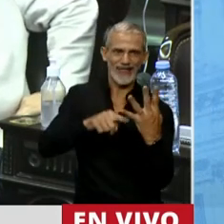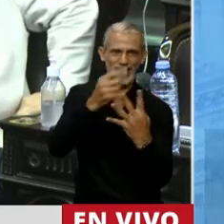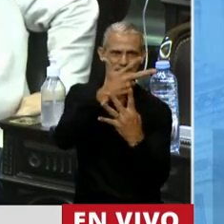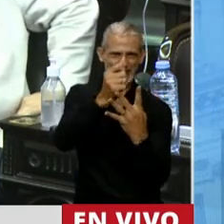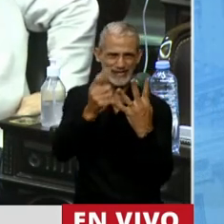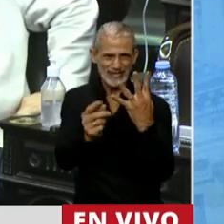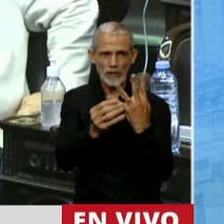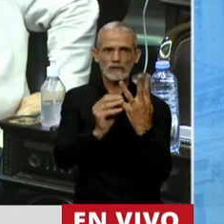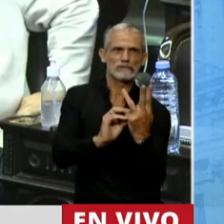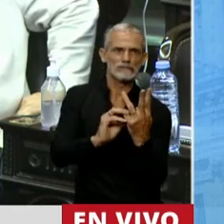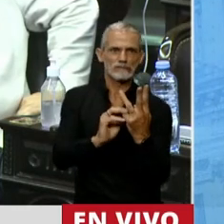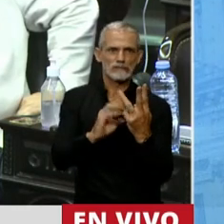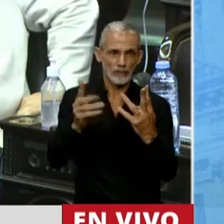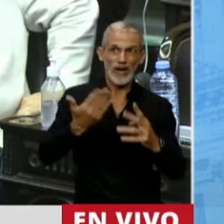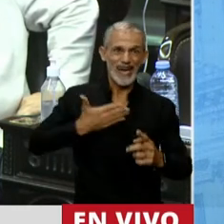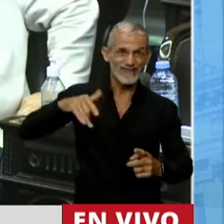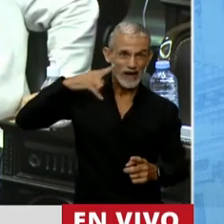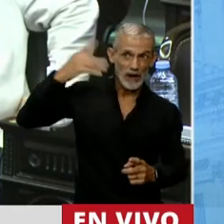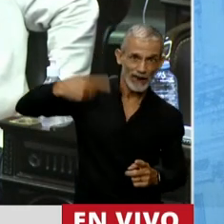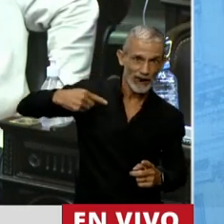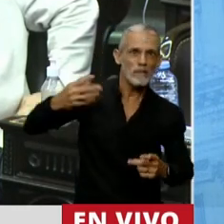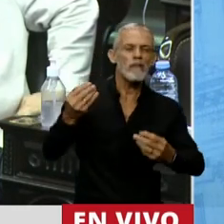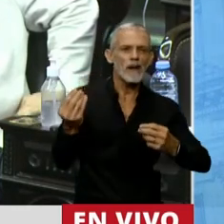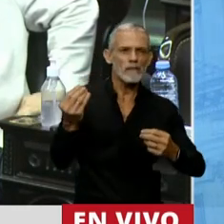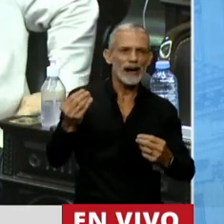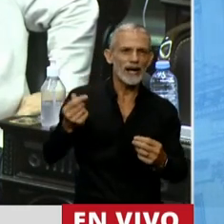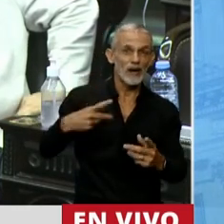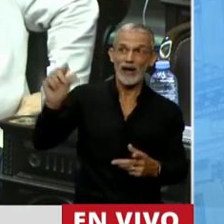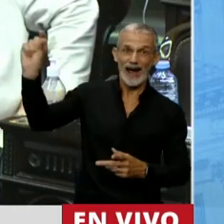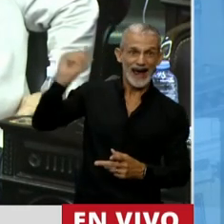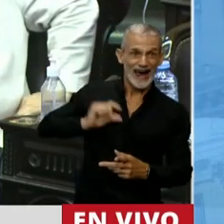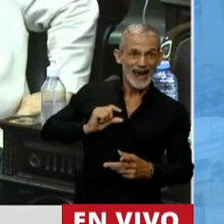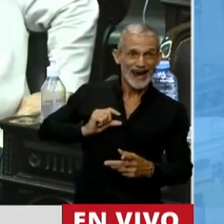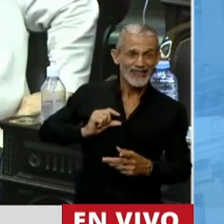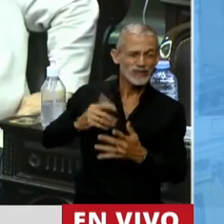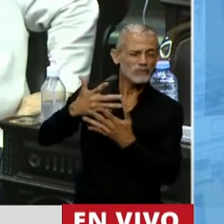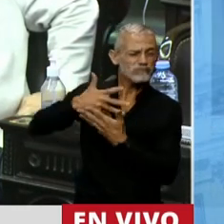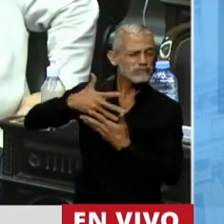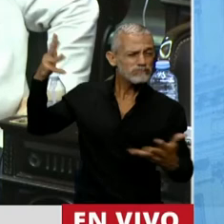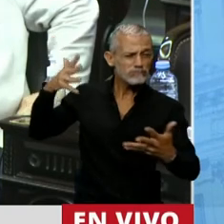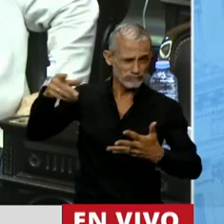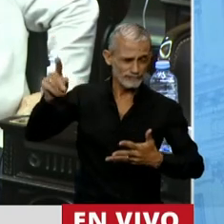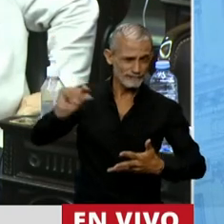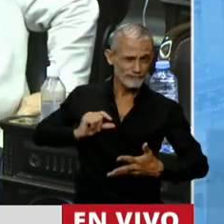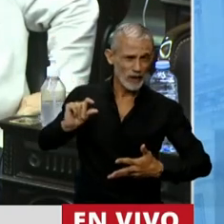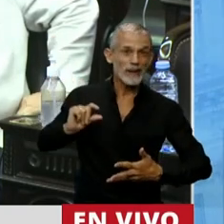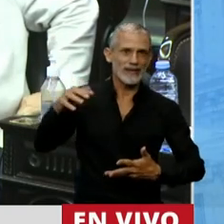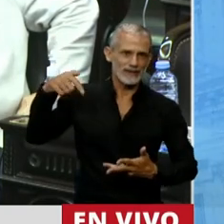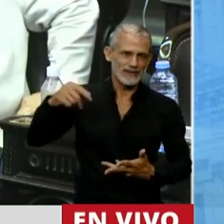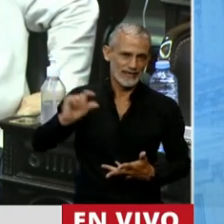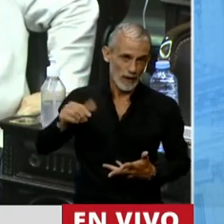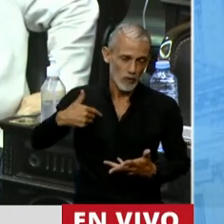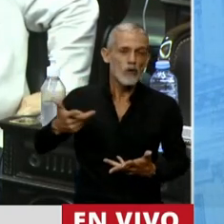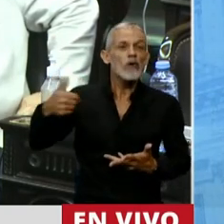anterior gobierno correr atrás del Fondo Monetario para tomar el crédito más grande que este organismo haya dado. Y hoy los argentinos